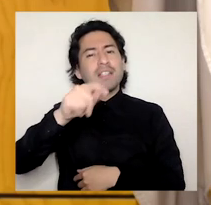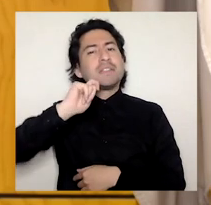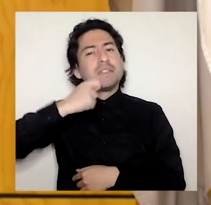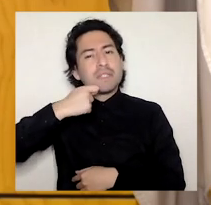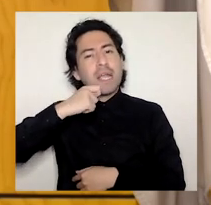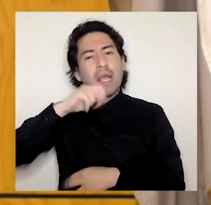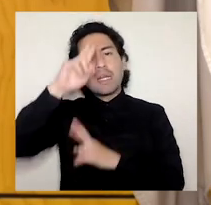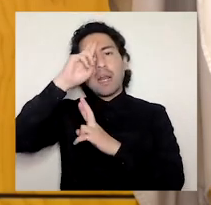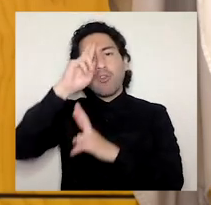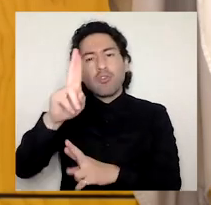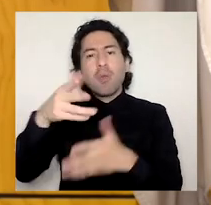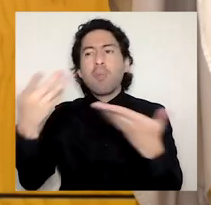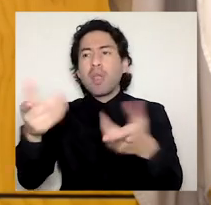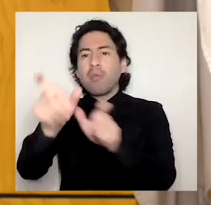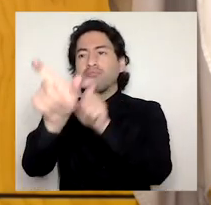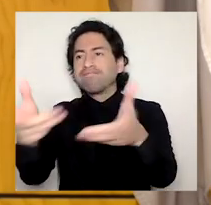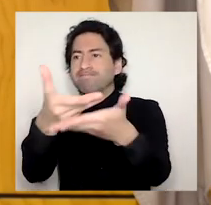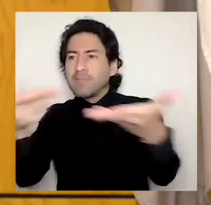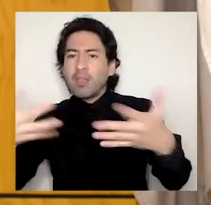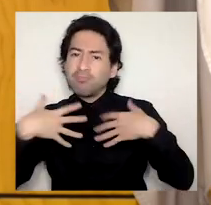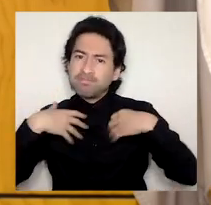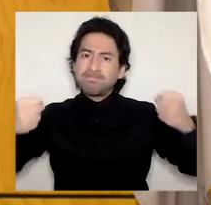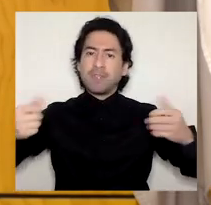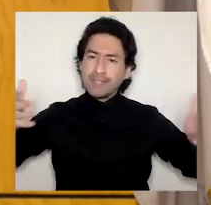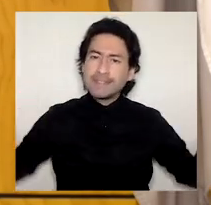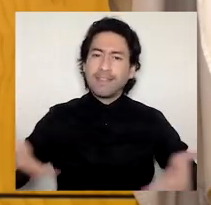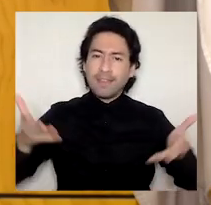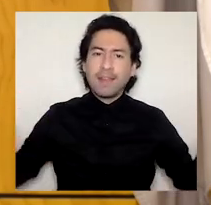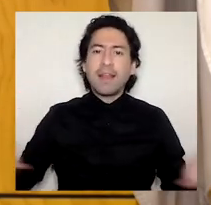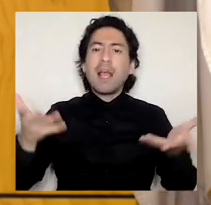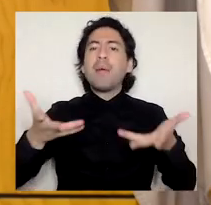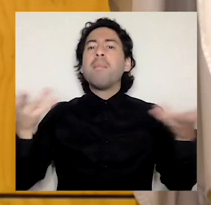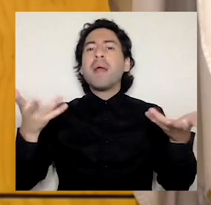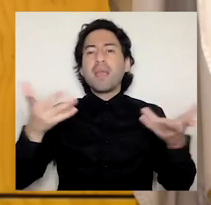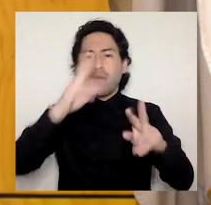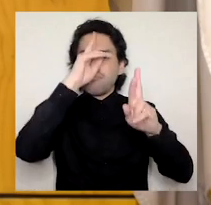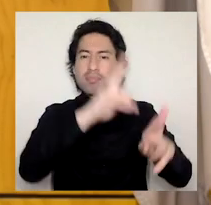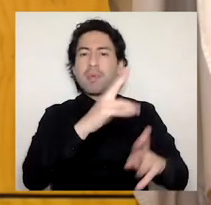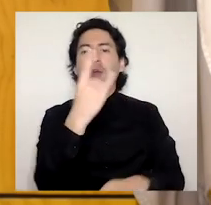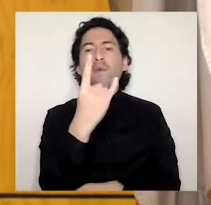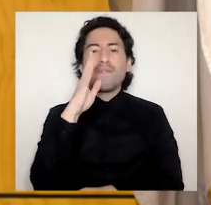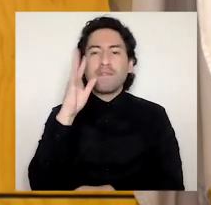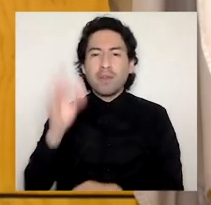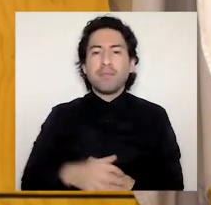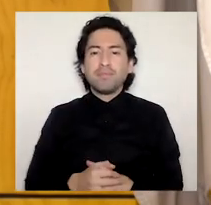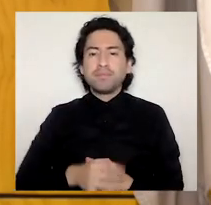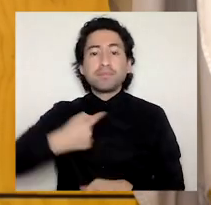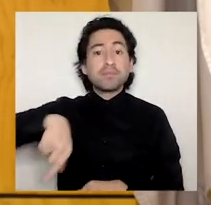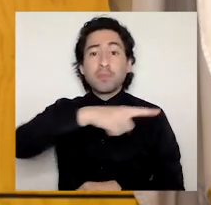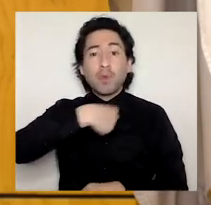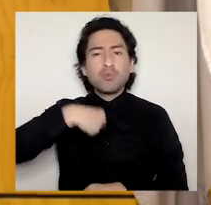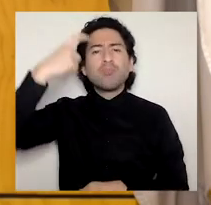Somos conscientes que no ha sido una tarea fácil pero con el compromiso y trabajo de ustedes estos